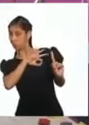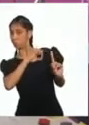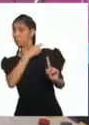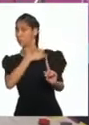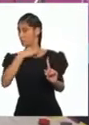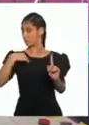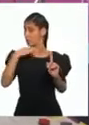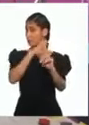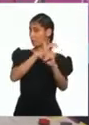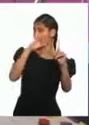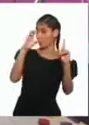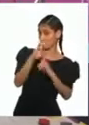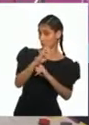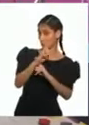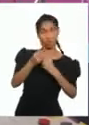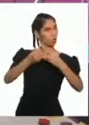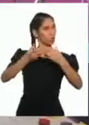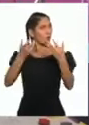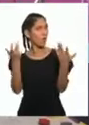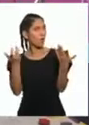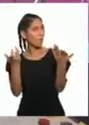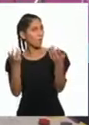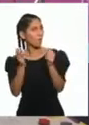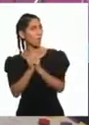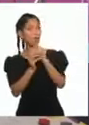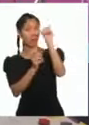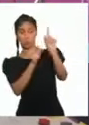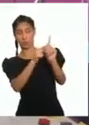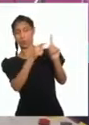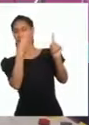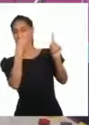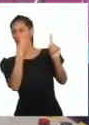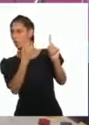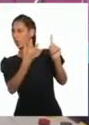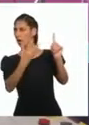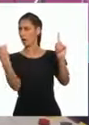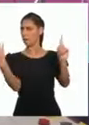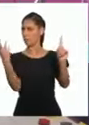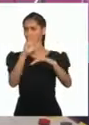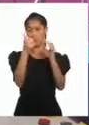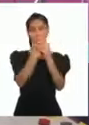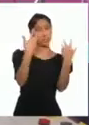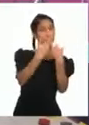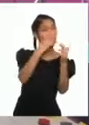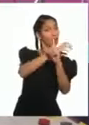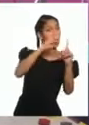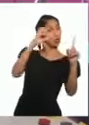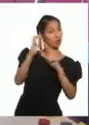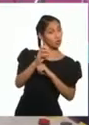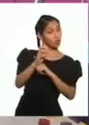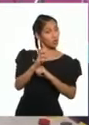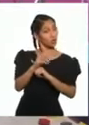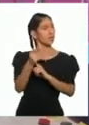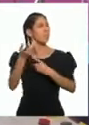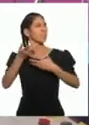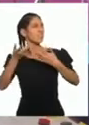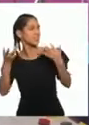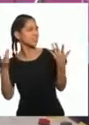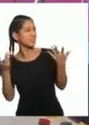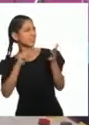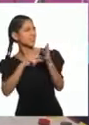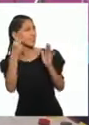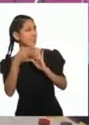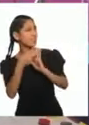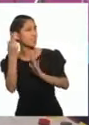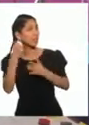Personalidad Meritoria De la cultura Es decir Es otra persona Que